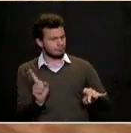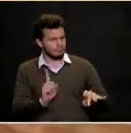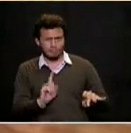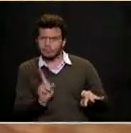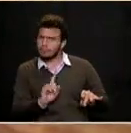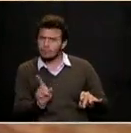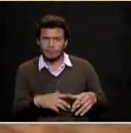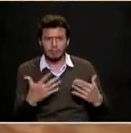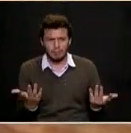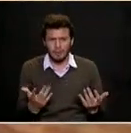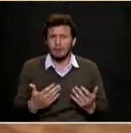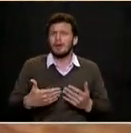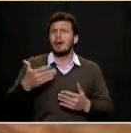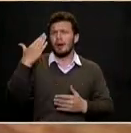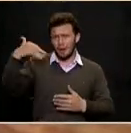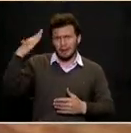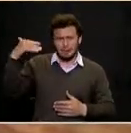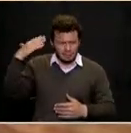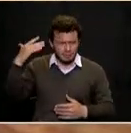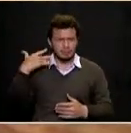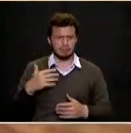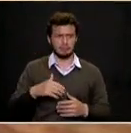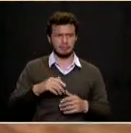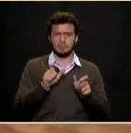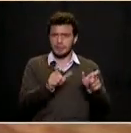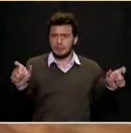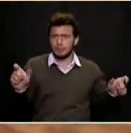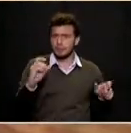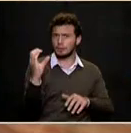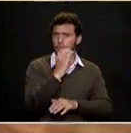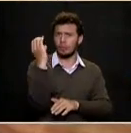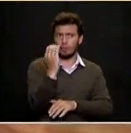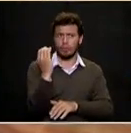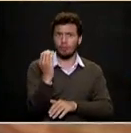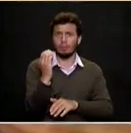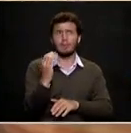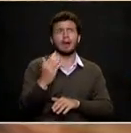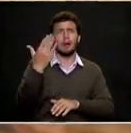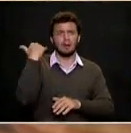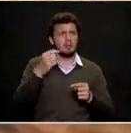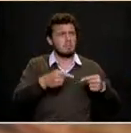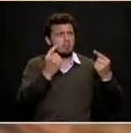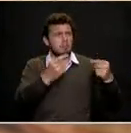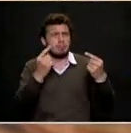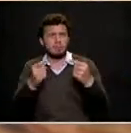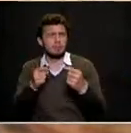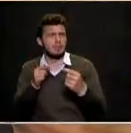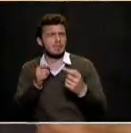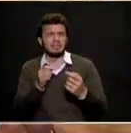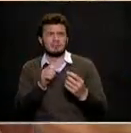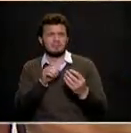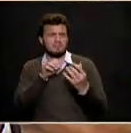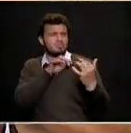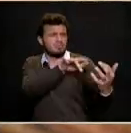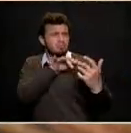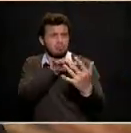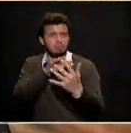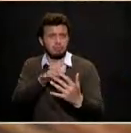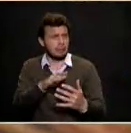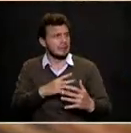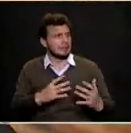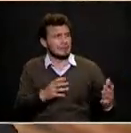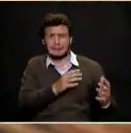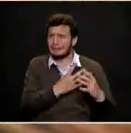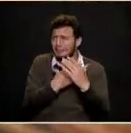golpeado por esta suerte de fenómenos. Muchos tuvieron que emigrar producto del conflicto armado como refugiados o que salieron del país por la